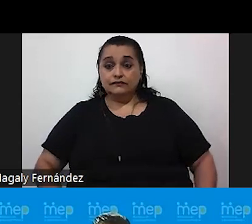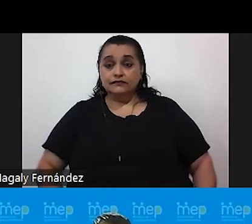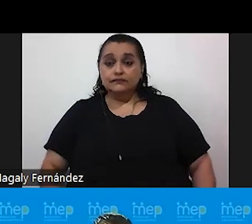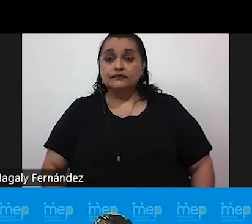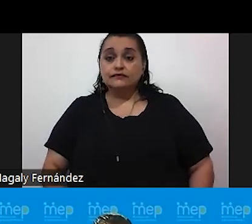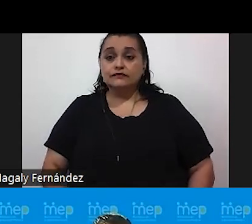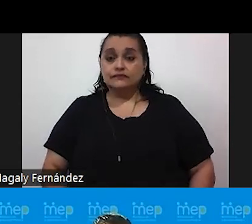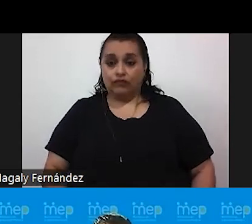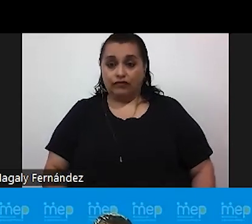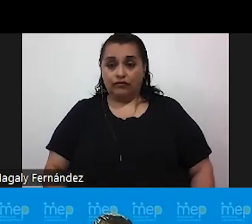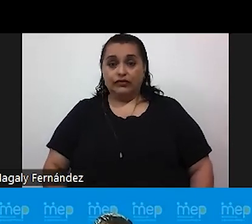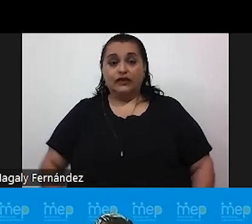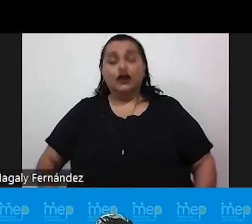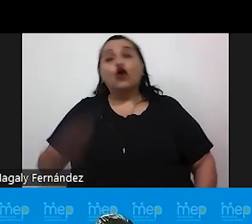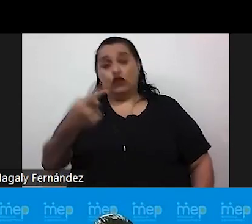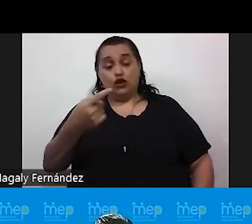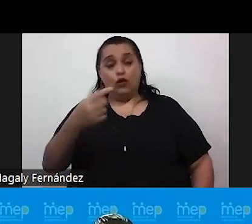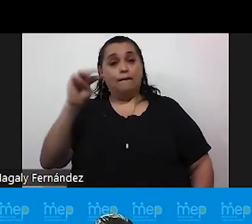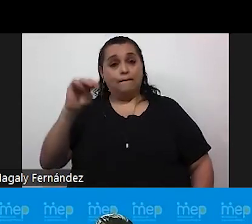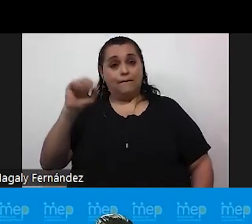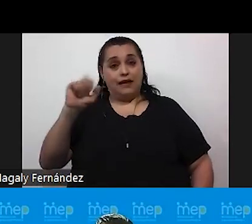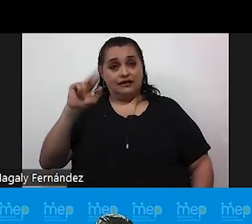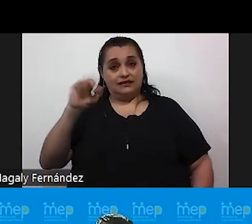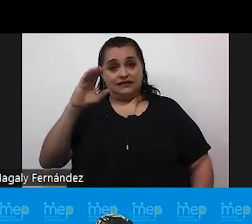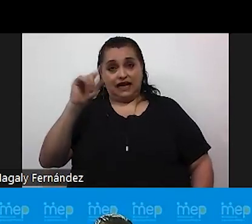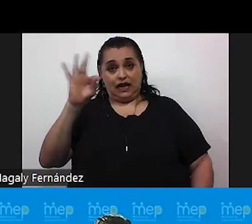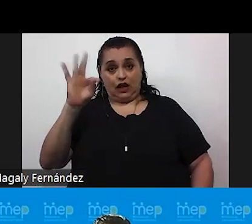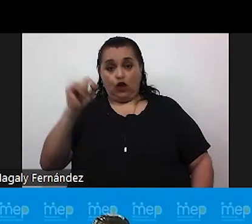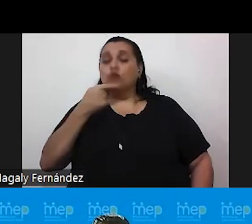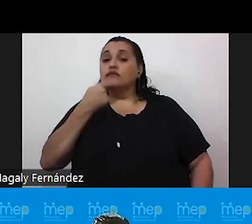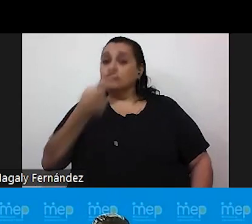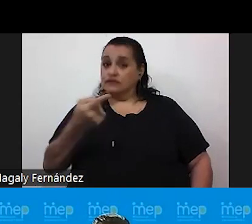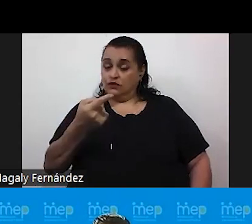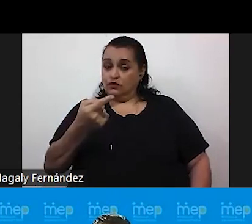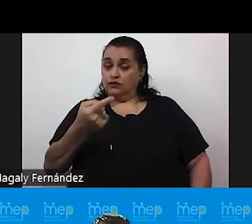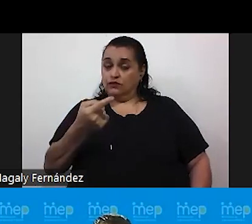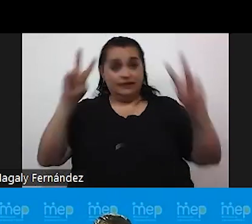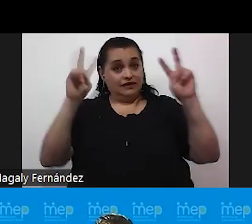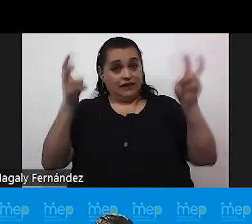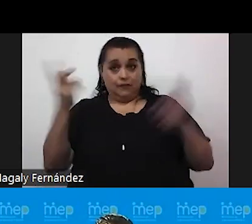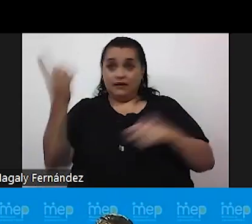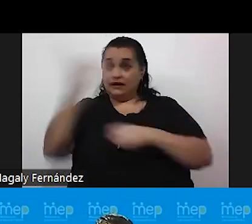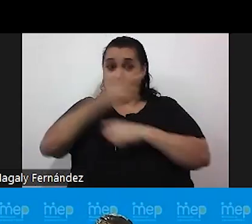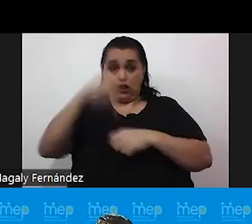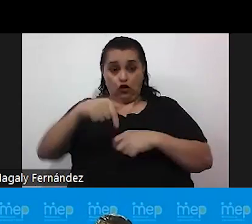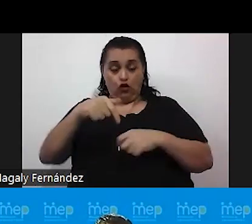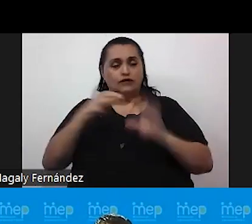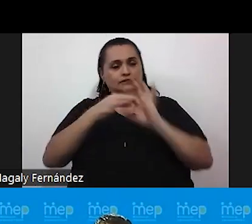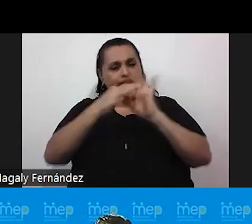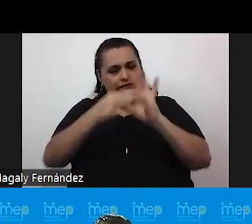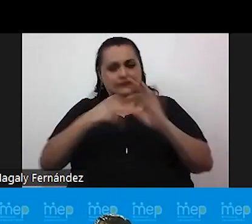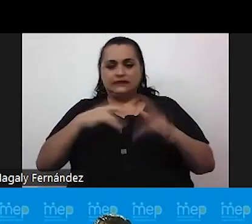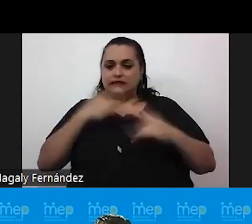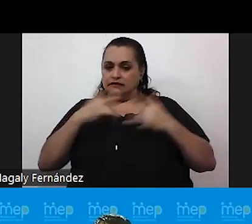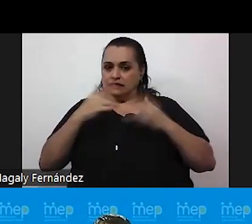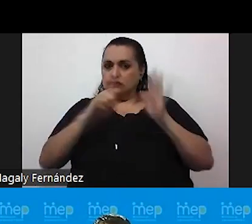Bueno, como muy bien nos dijo el compañero don Marcelo Prieto, el tema de hoy tiene que ver con la sensibilización de los derechos